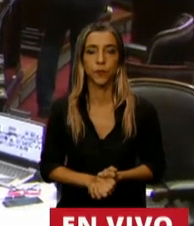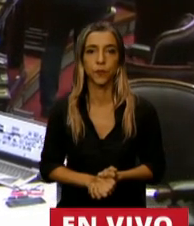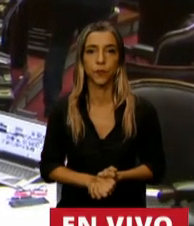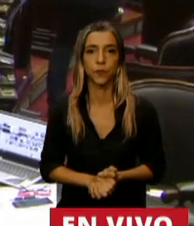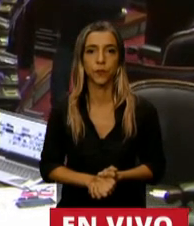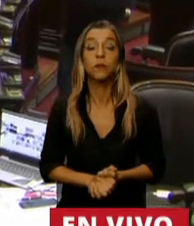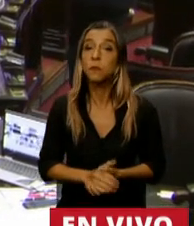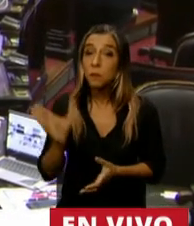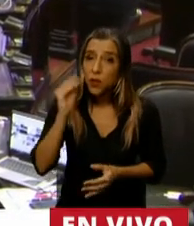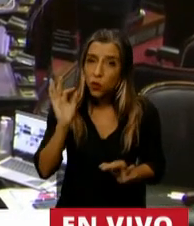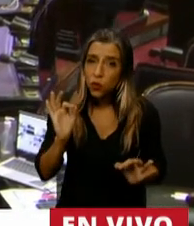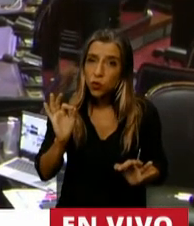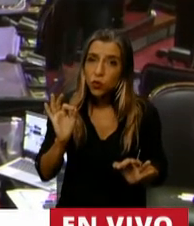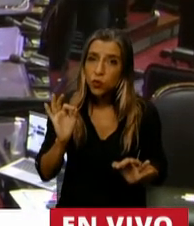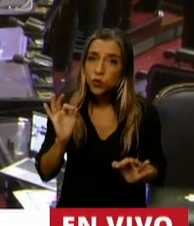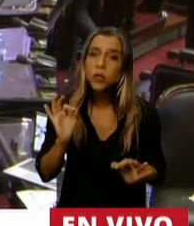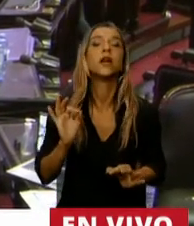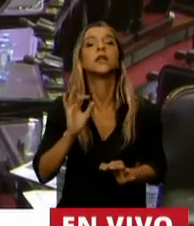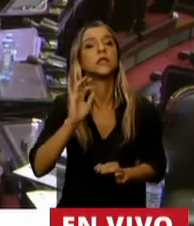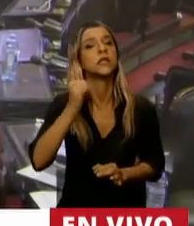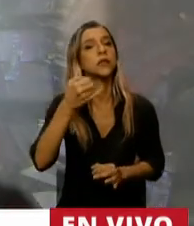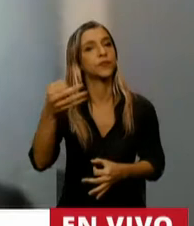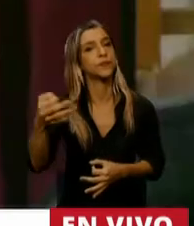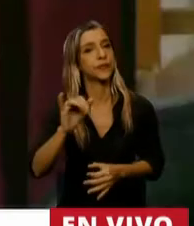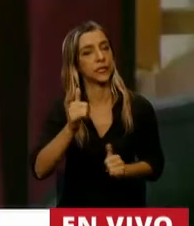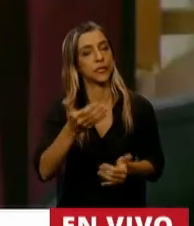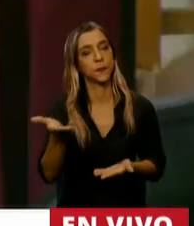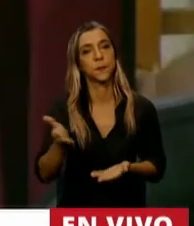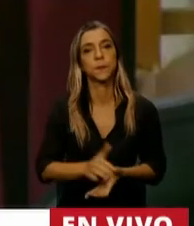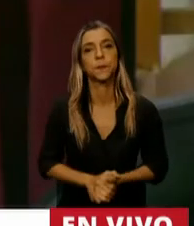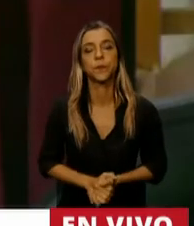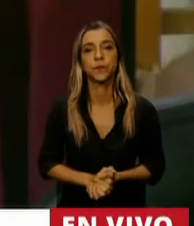¿Me escucha? Ahora sí. Ahí la escuchamos, sí.